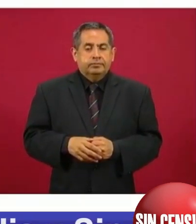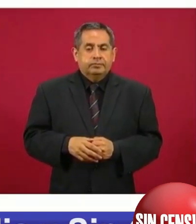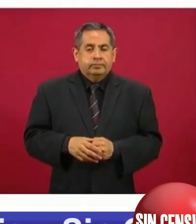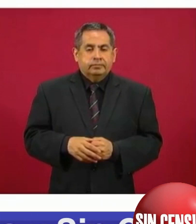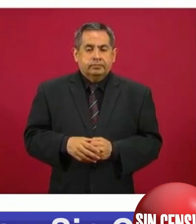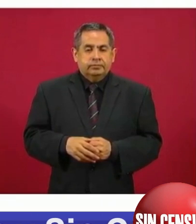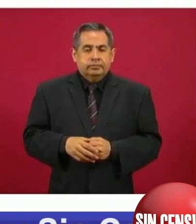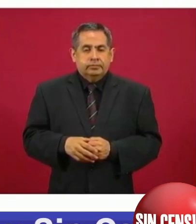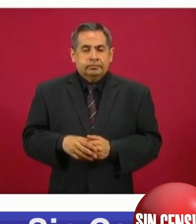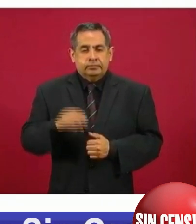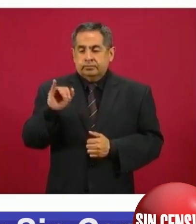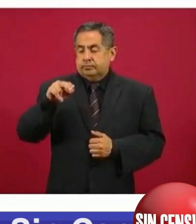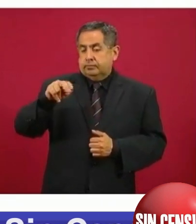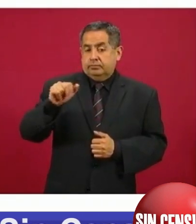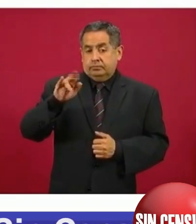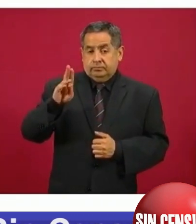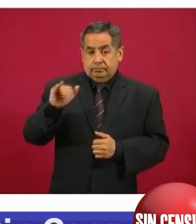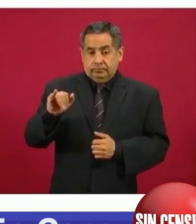Salud, Insabi,